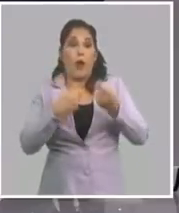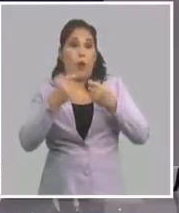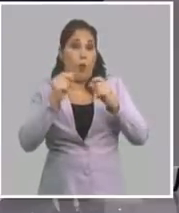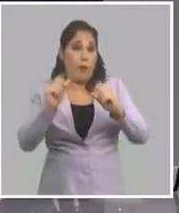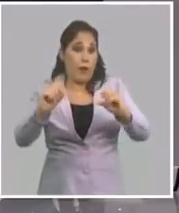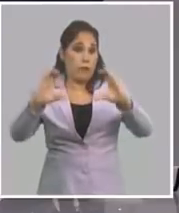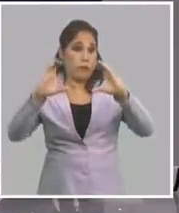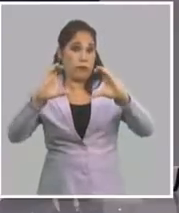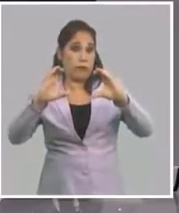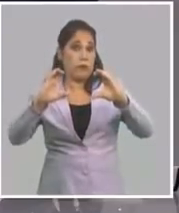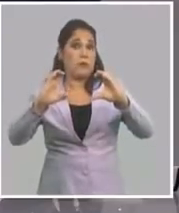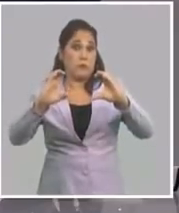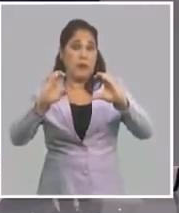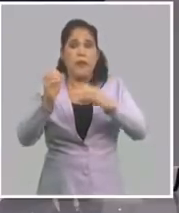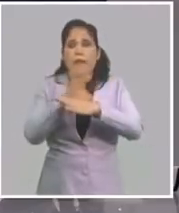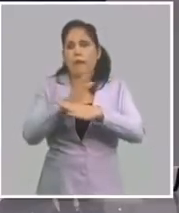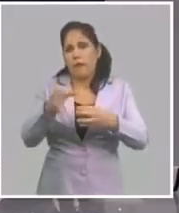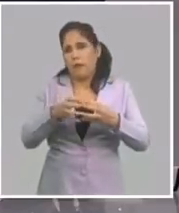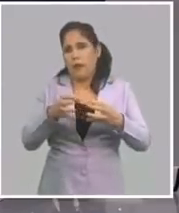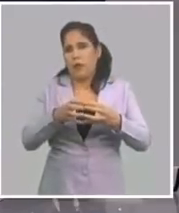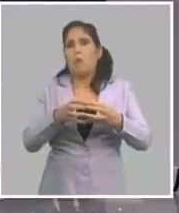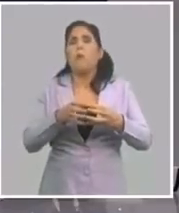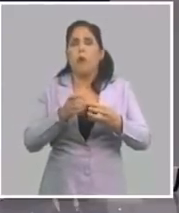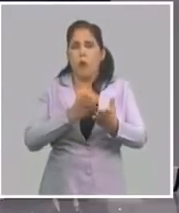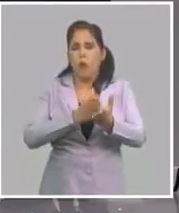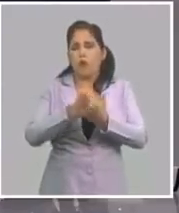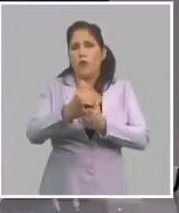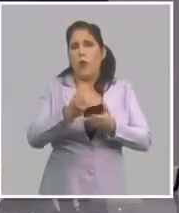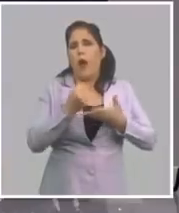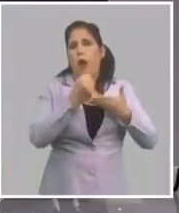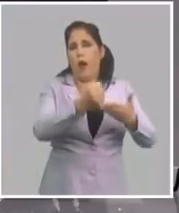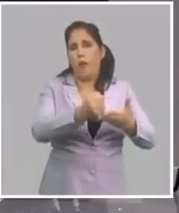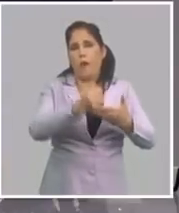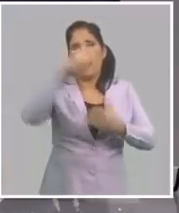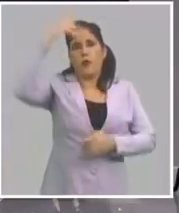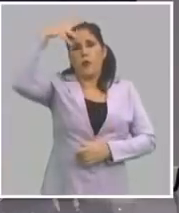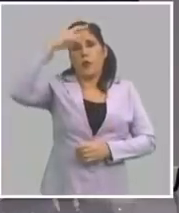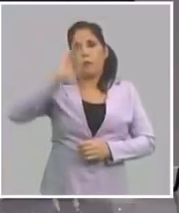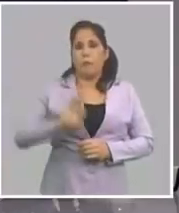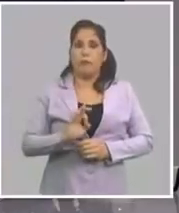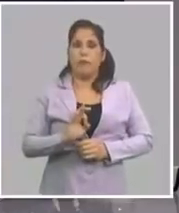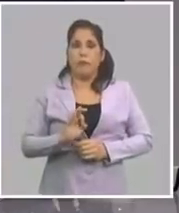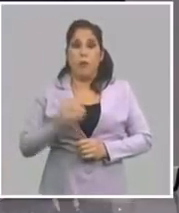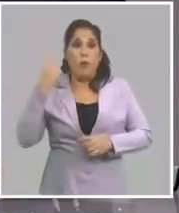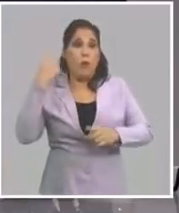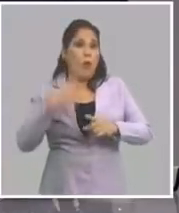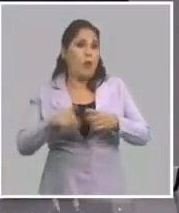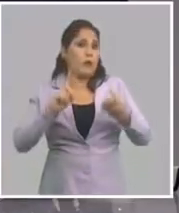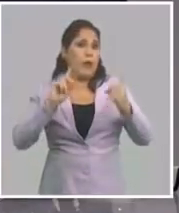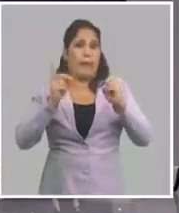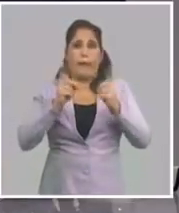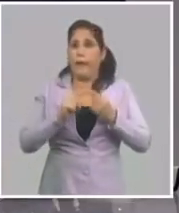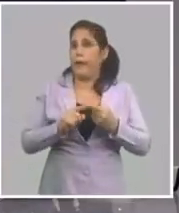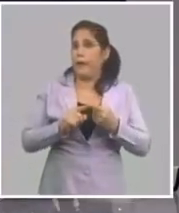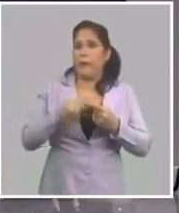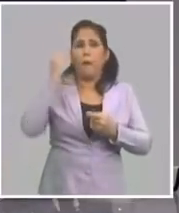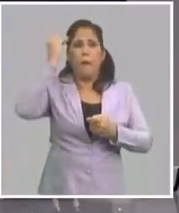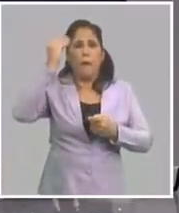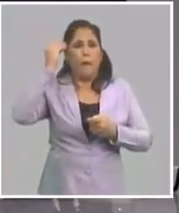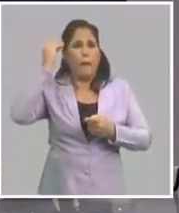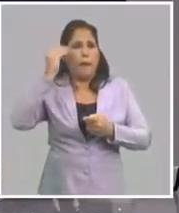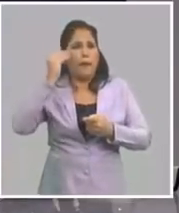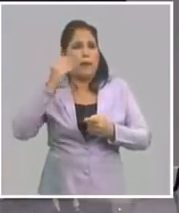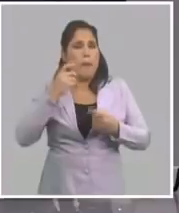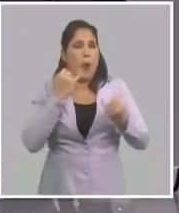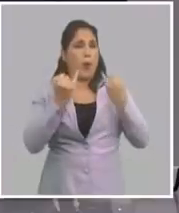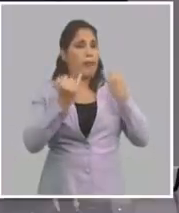administración de distintos grupos siguen ahí. Los estrategas políticos que consideran